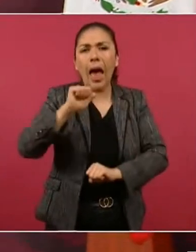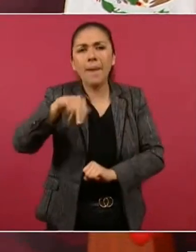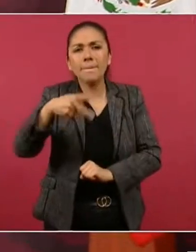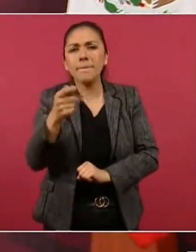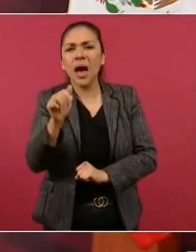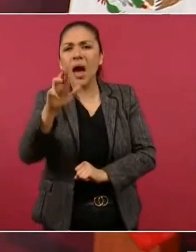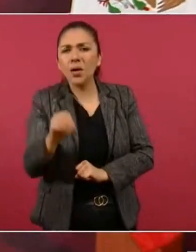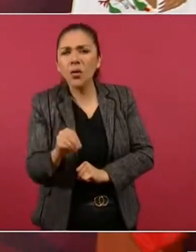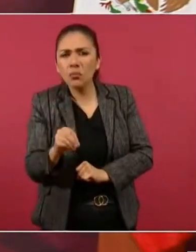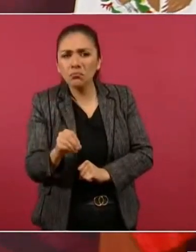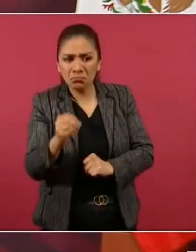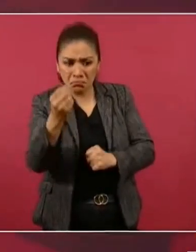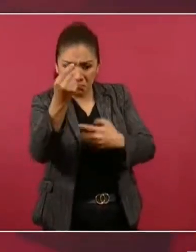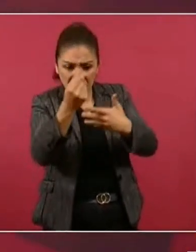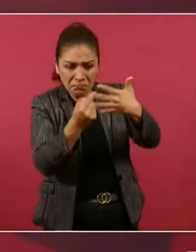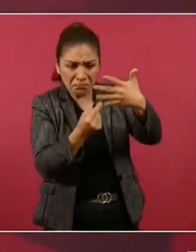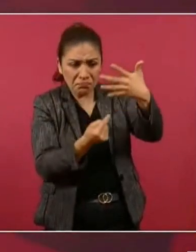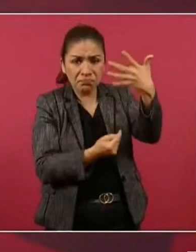ninguno